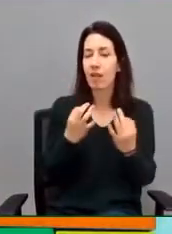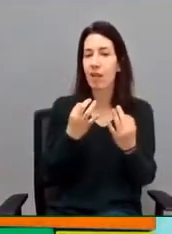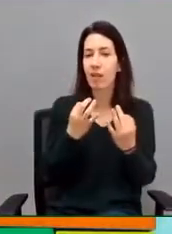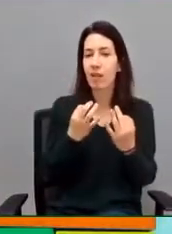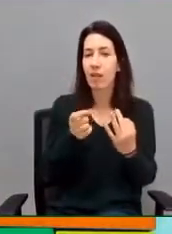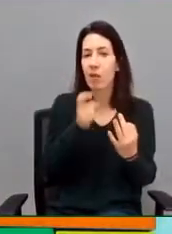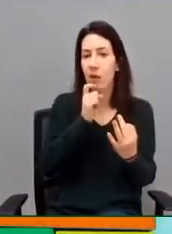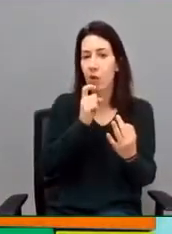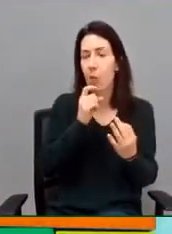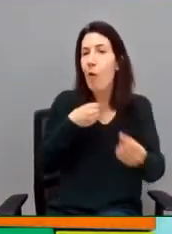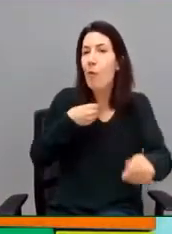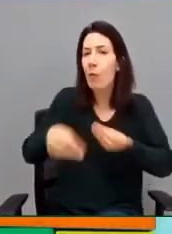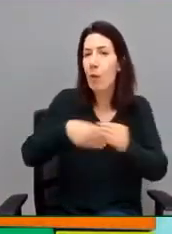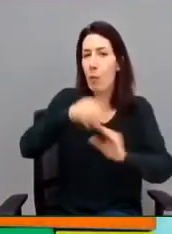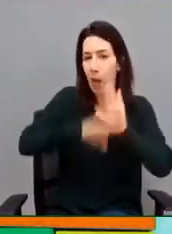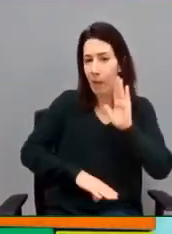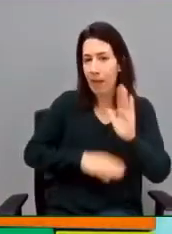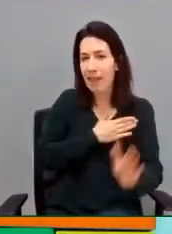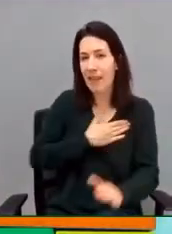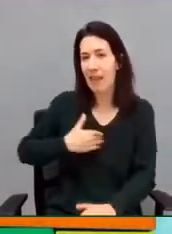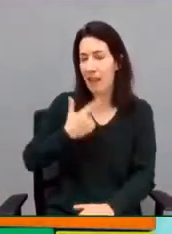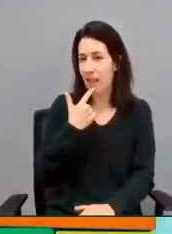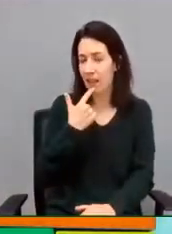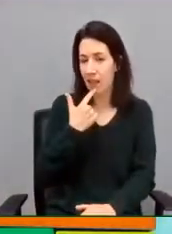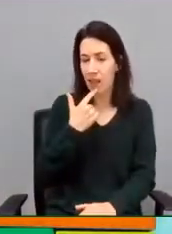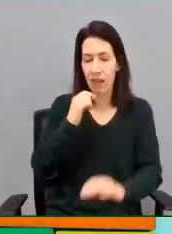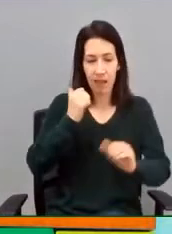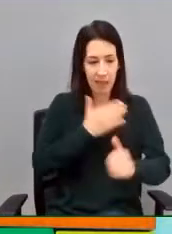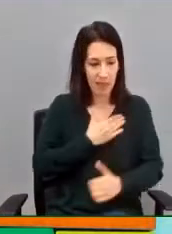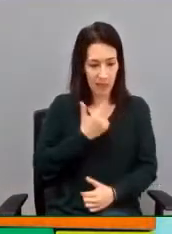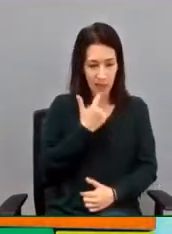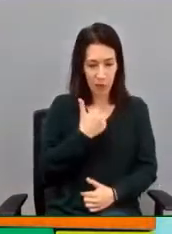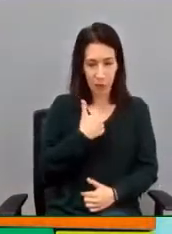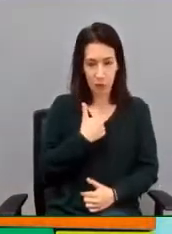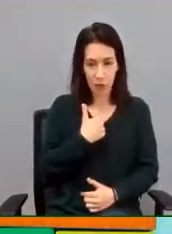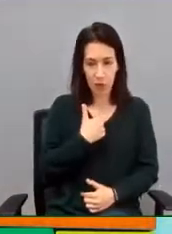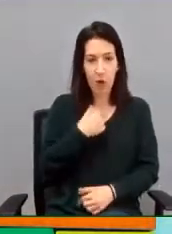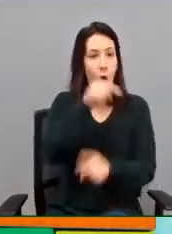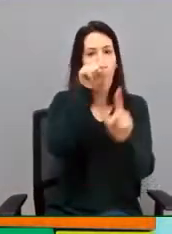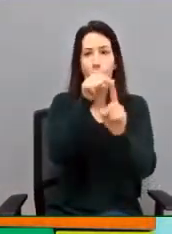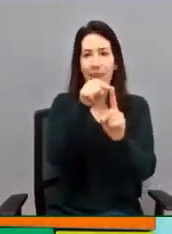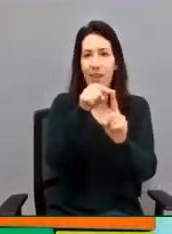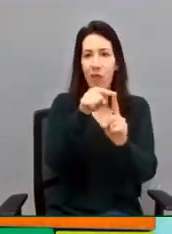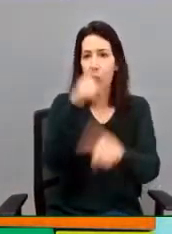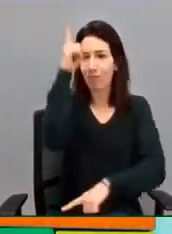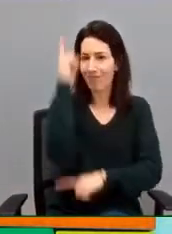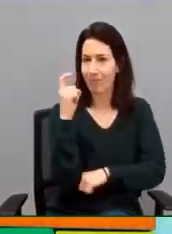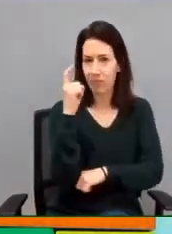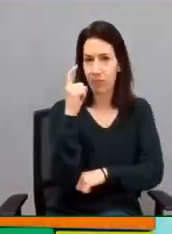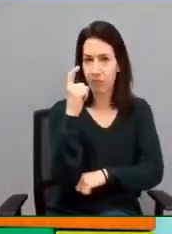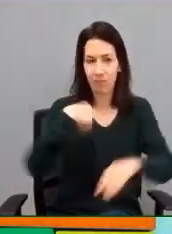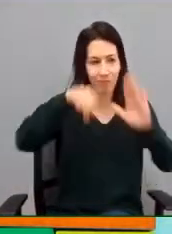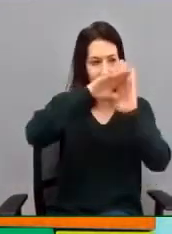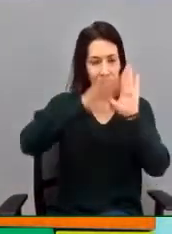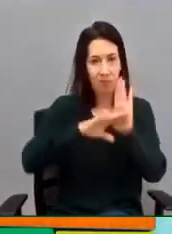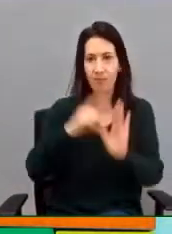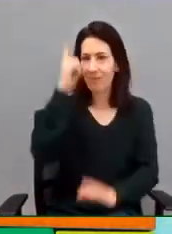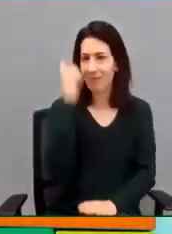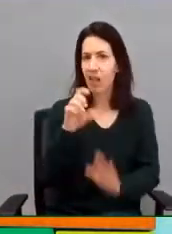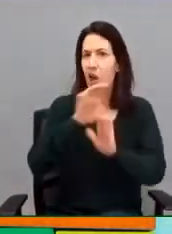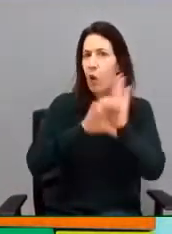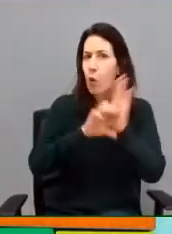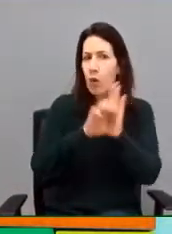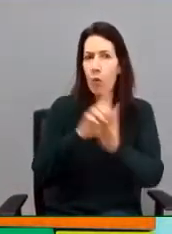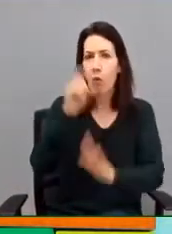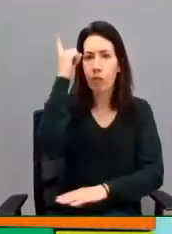línea de un Flix Programming. En lugar de funcionar con unos objetivos definidos, cerrados, unos contenidos curriculares